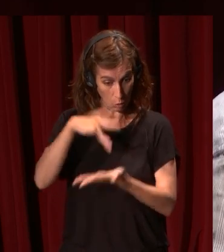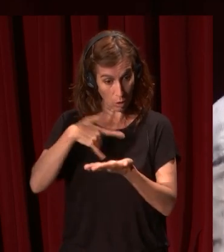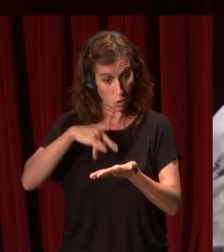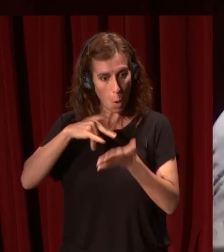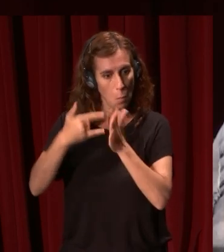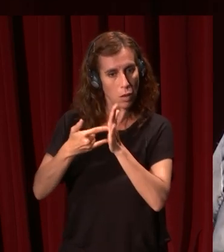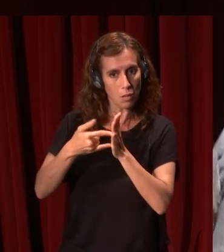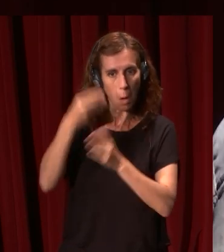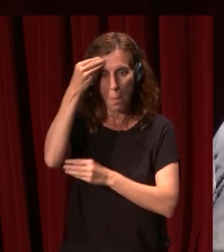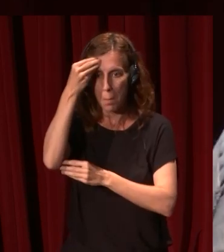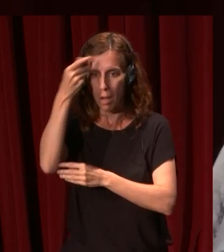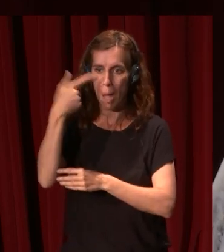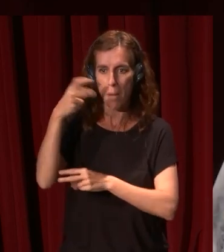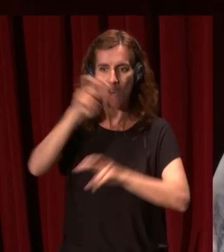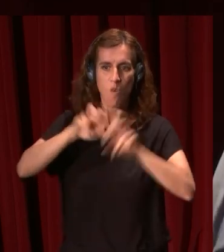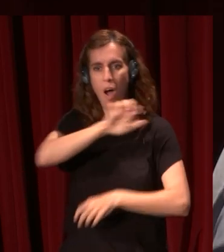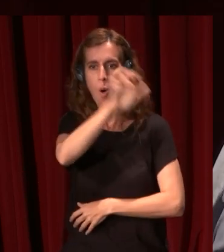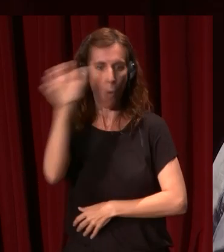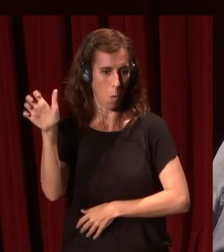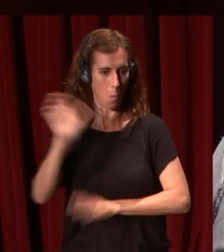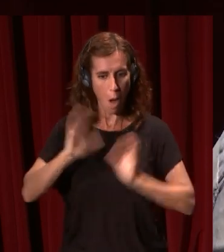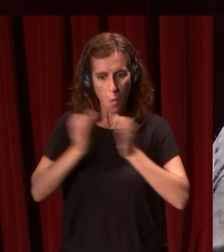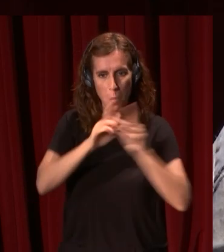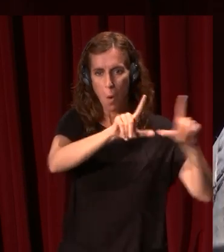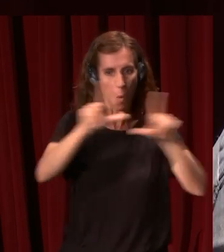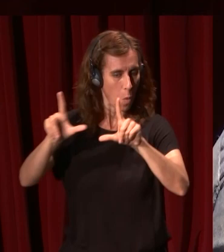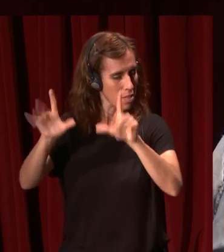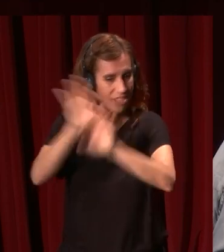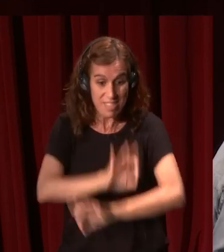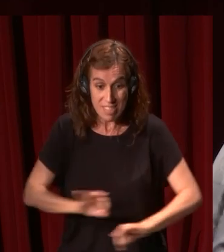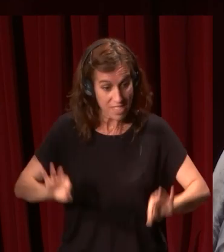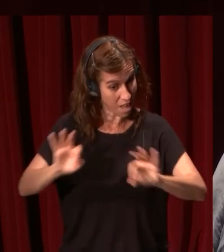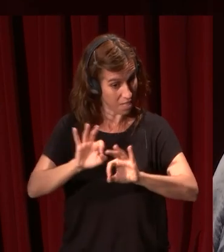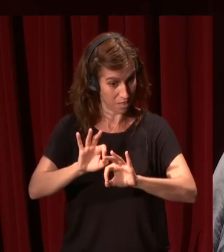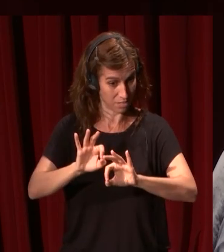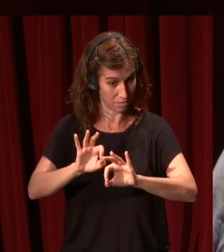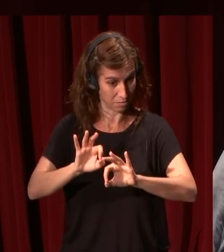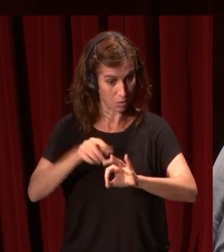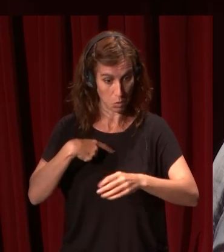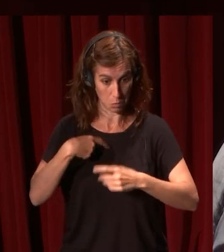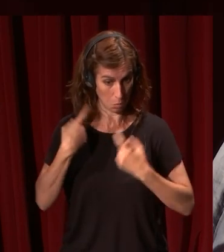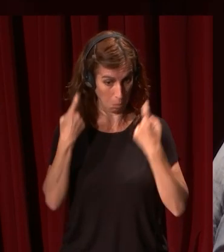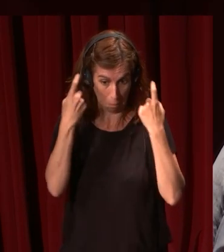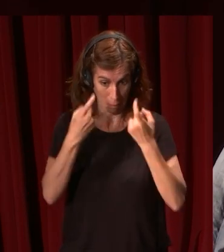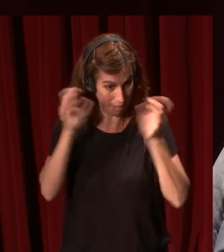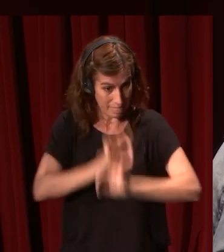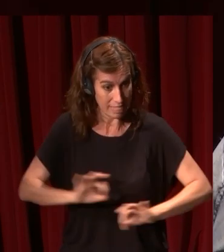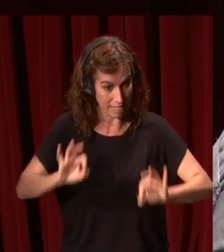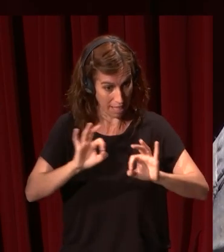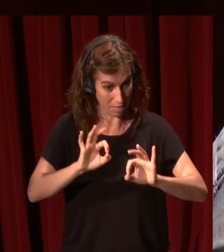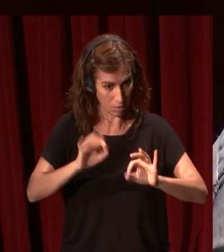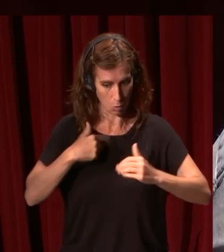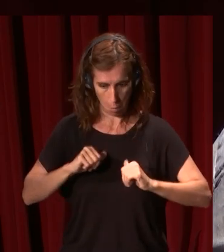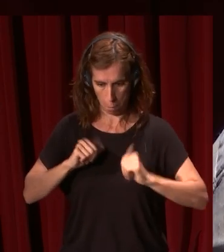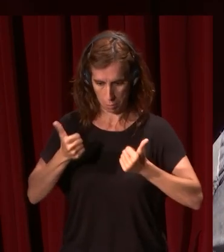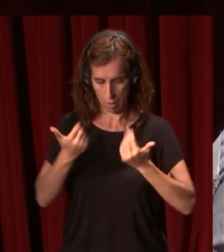pensando voy a buscar Europa en este grupo de cuadros para nada eso no es intención ni siquiera es planteamiento uno cuando